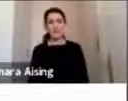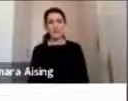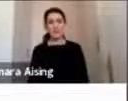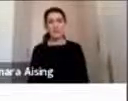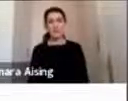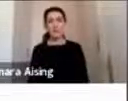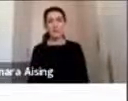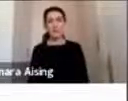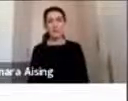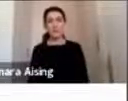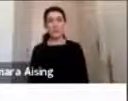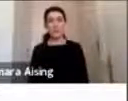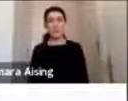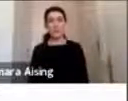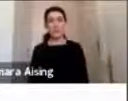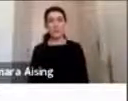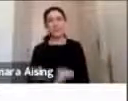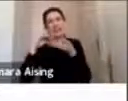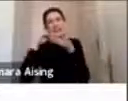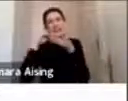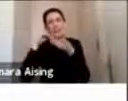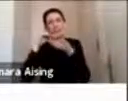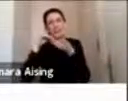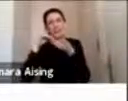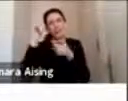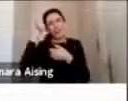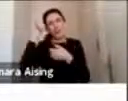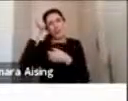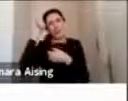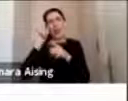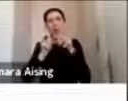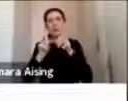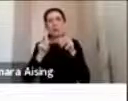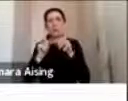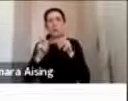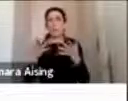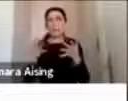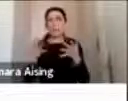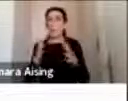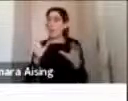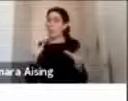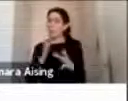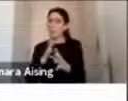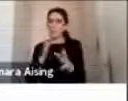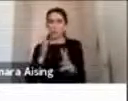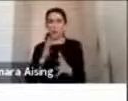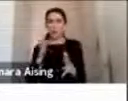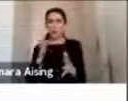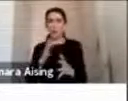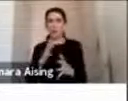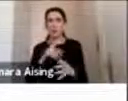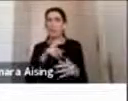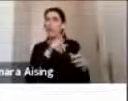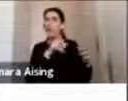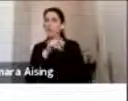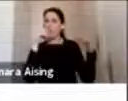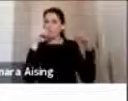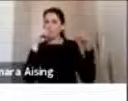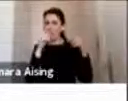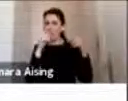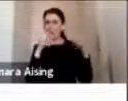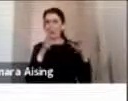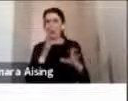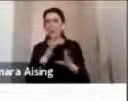Me van a disculpar un poco algunas imágenes un poco fatalistas, digamos, o bien dramáticas, pero sin embargo creo que tenemos que ser súper